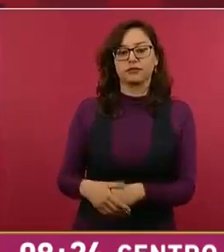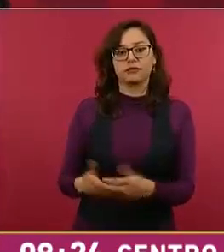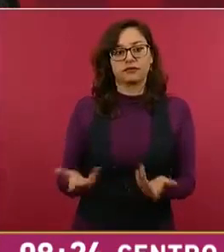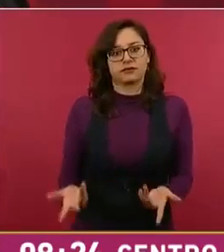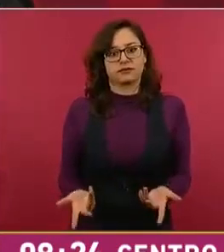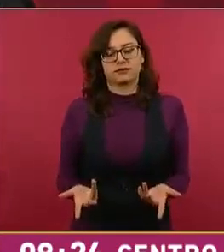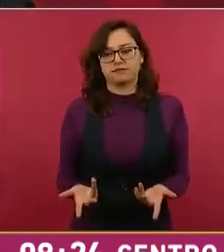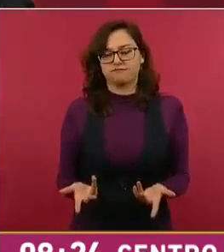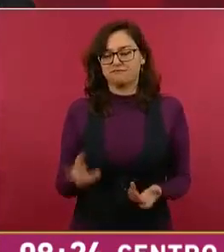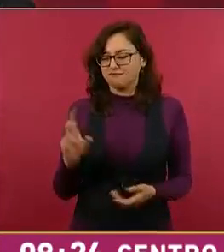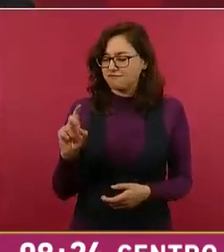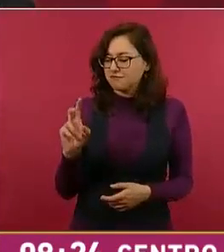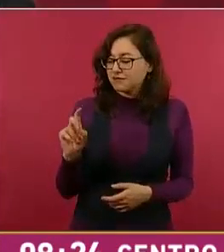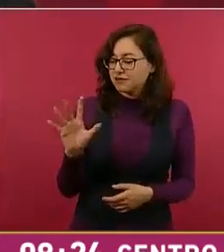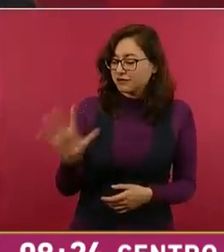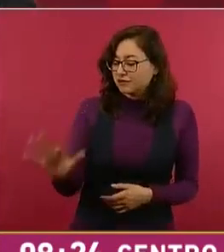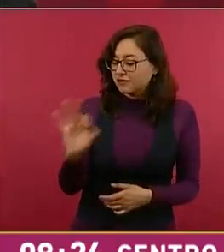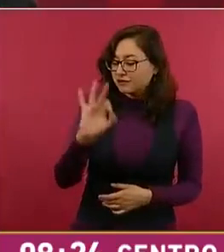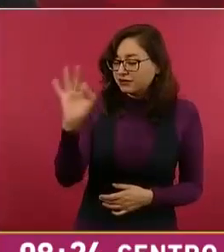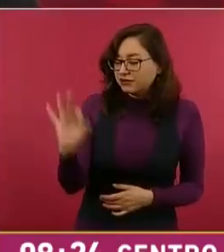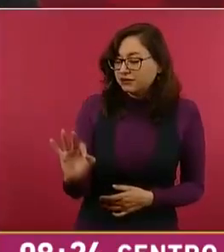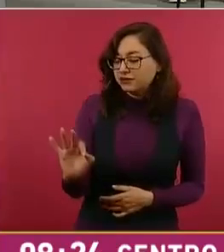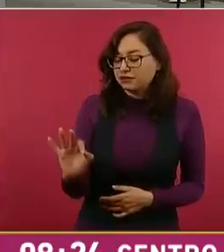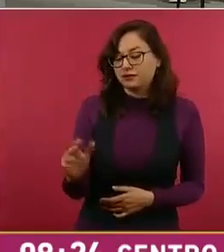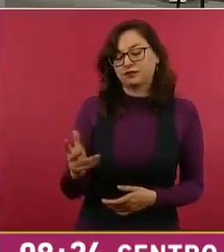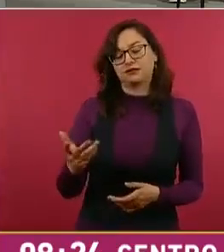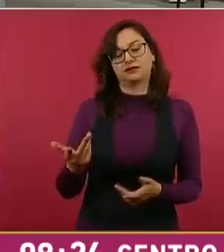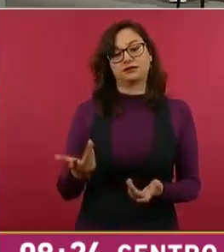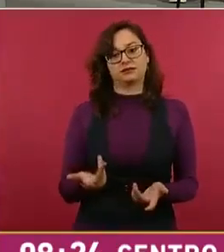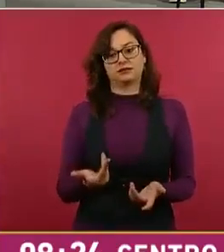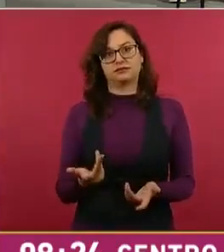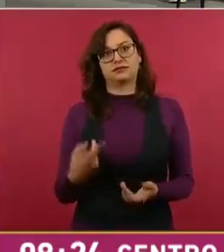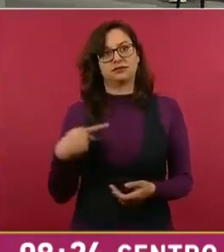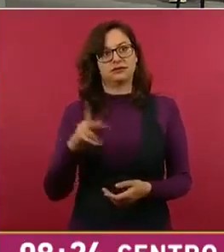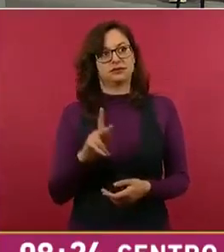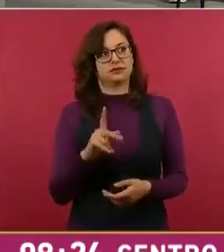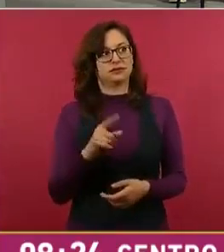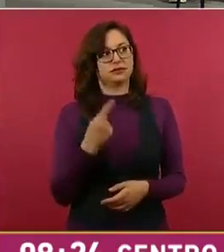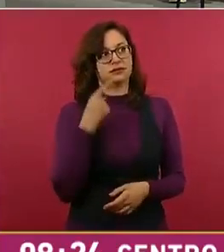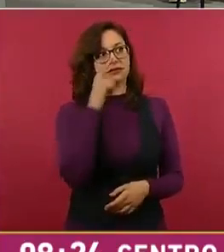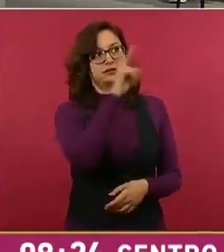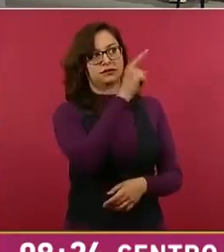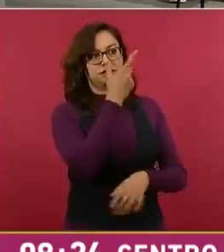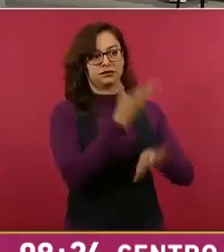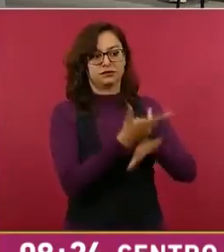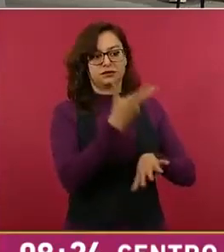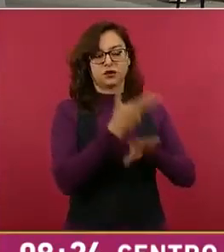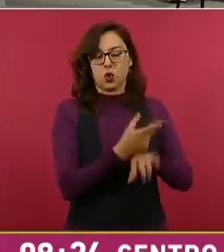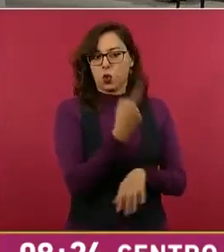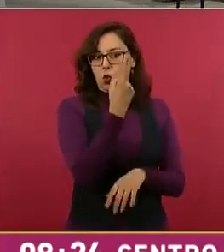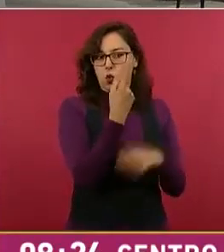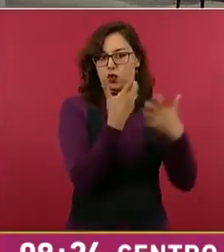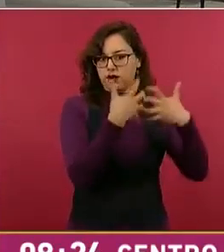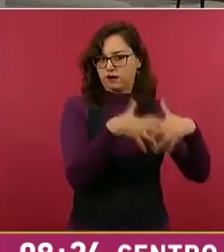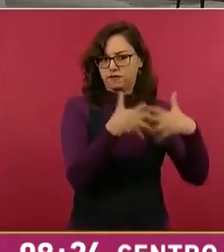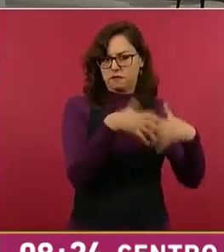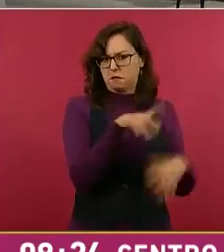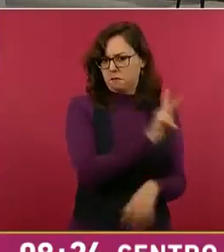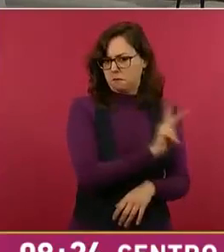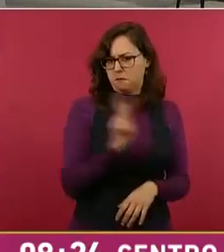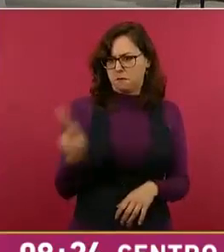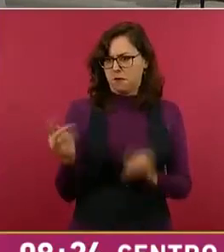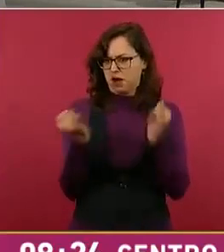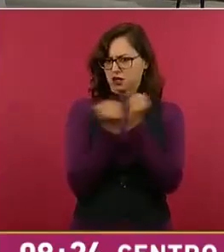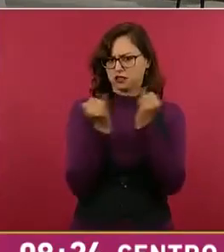de operación de una refinería, su